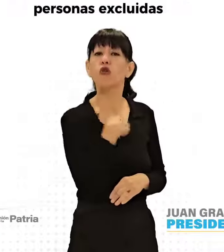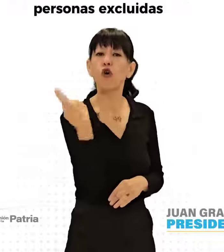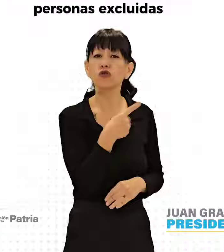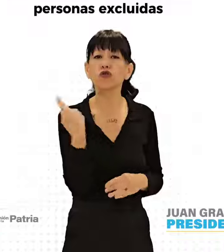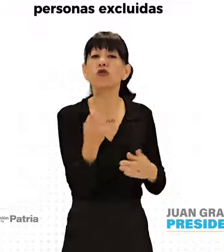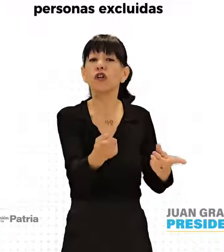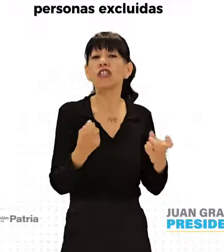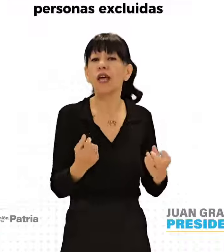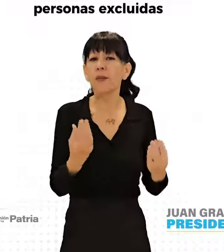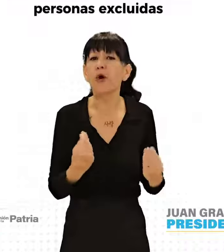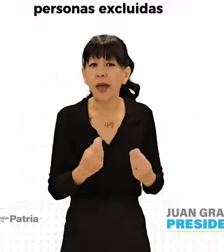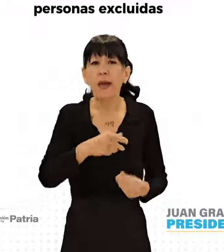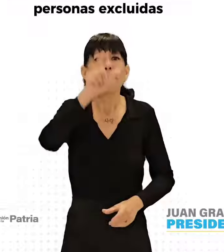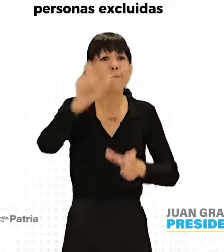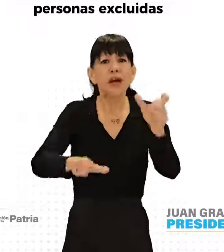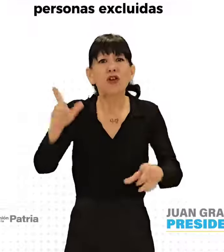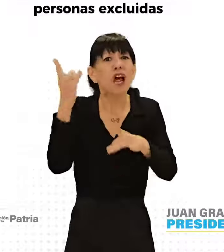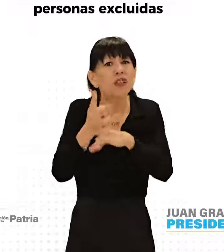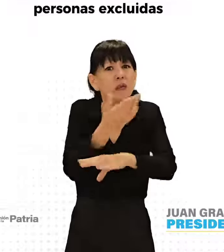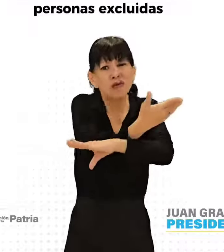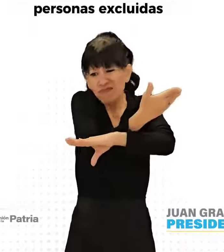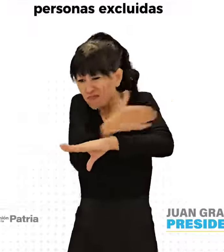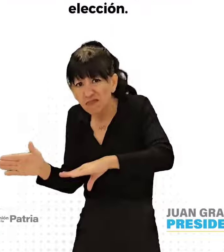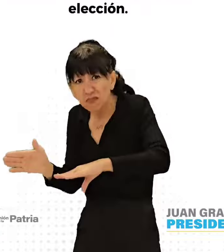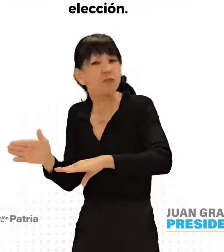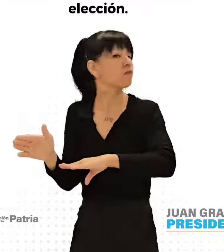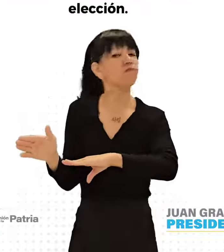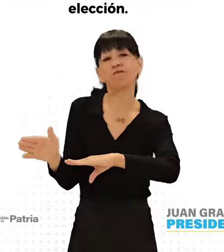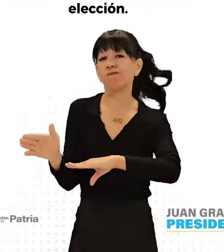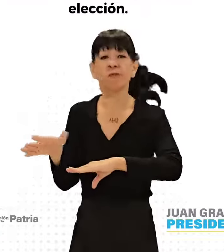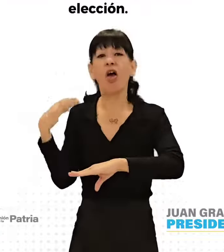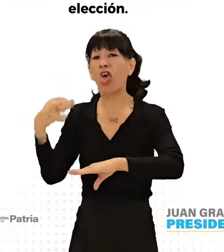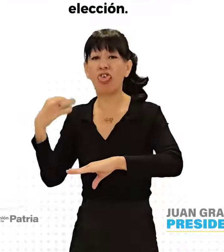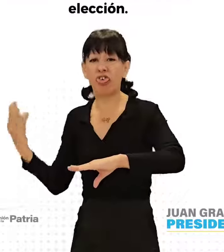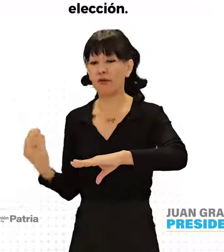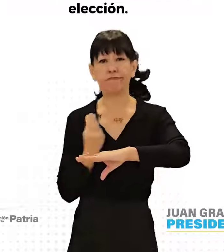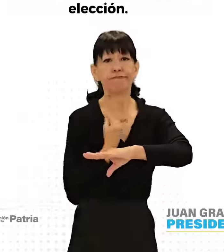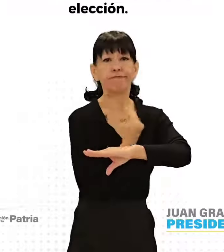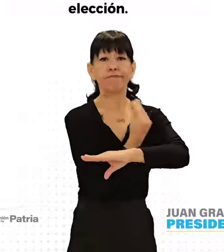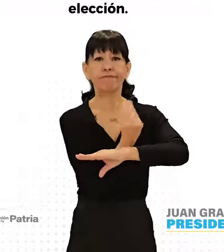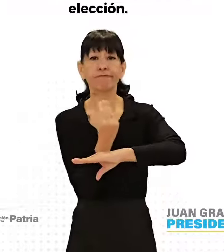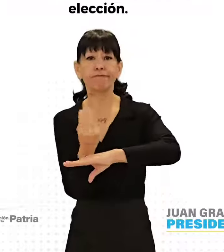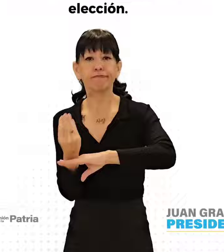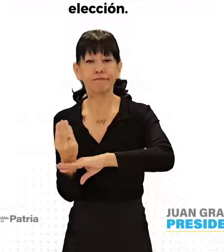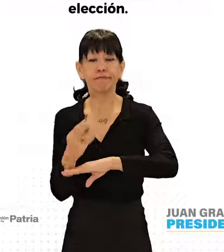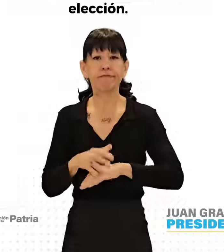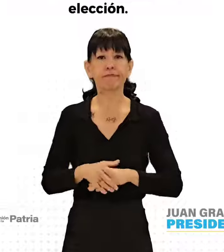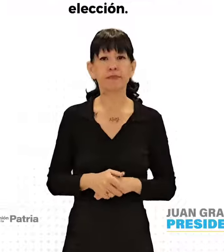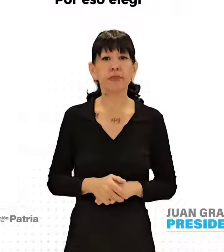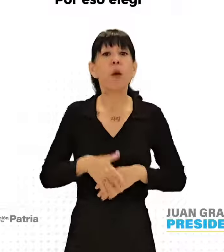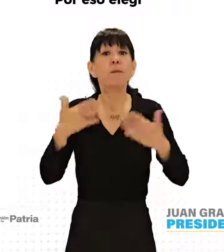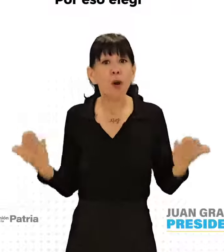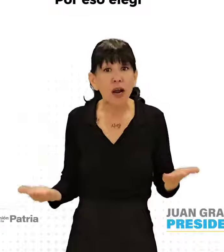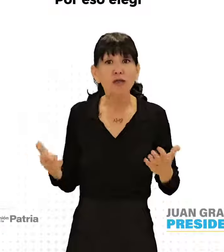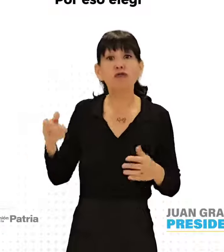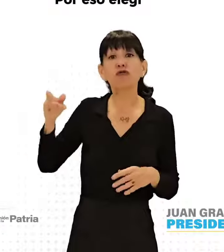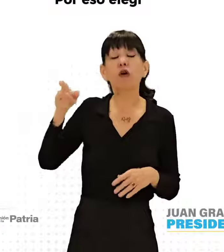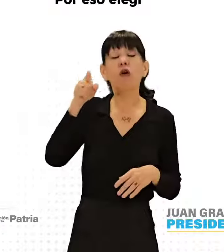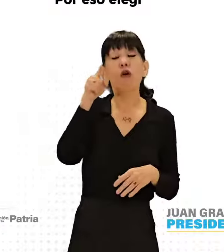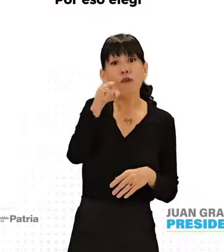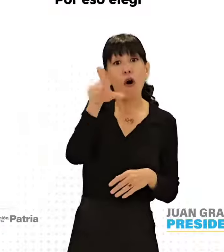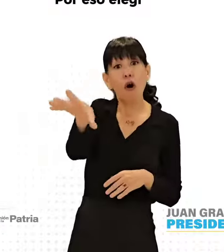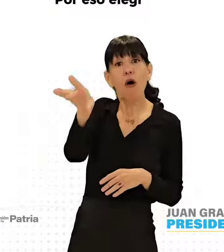Necesitamos que todas las personas excluidas estemos representadas en esta elección. Por eso